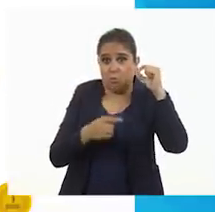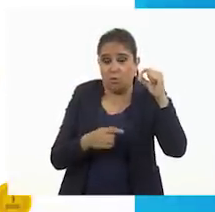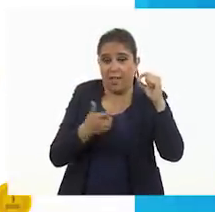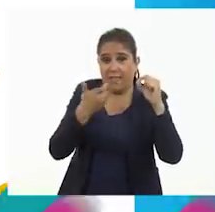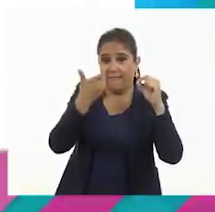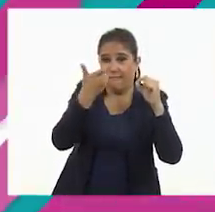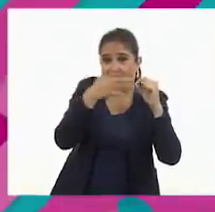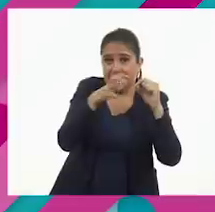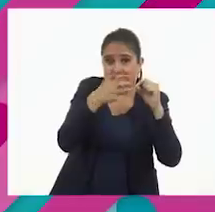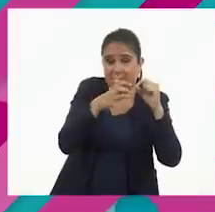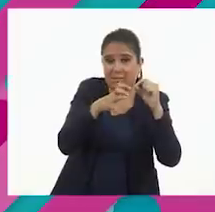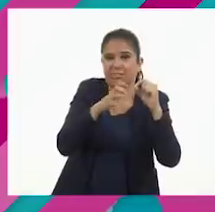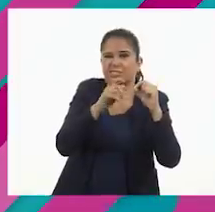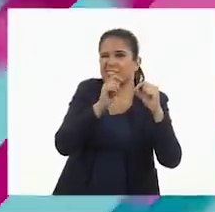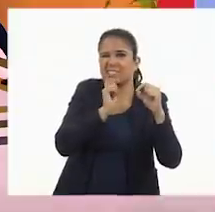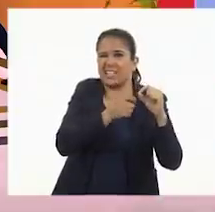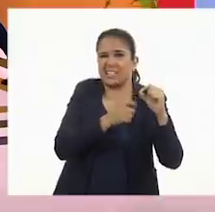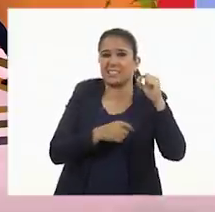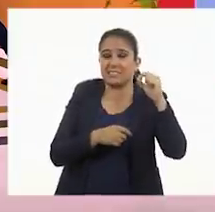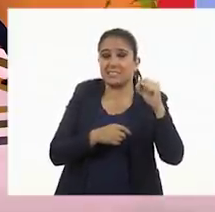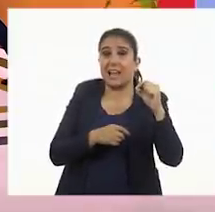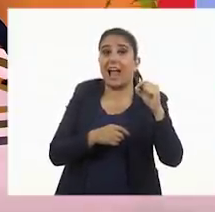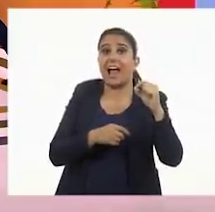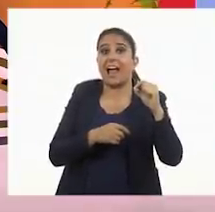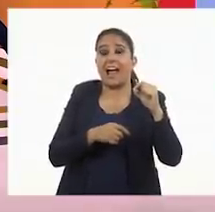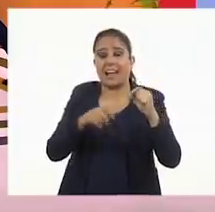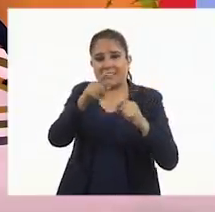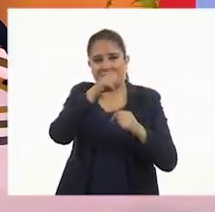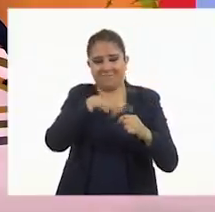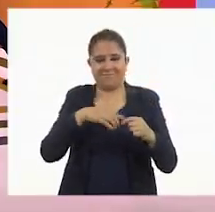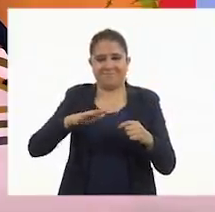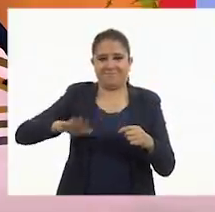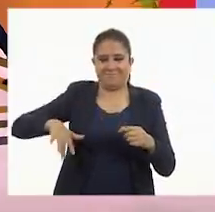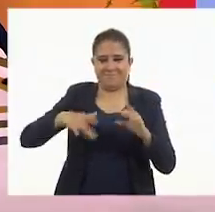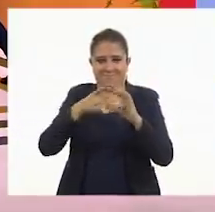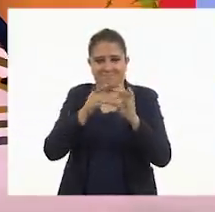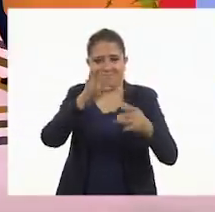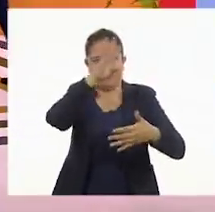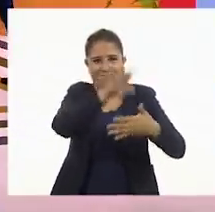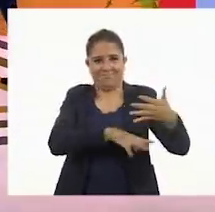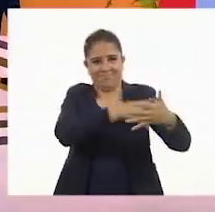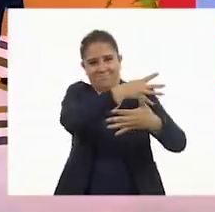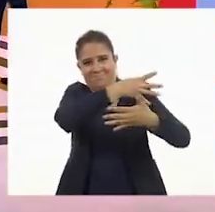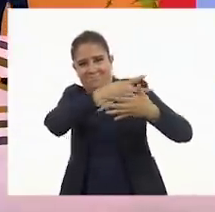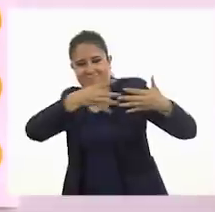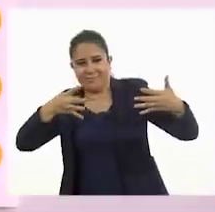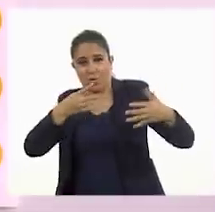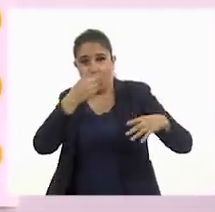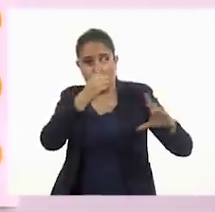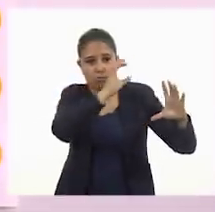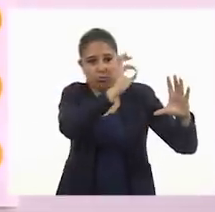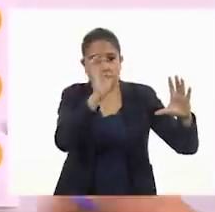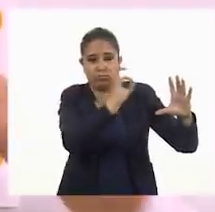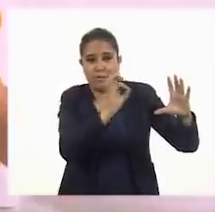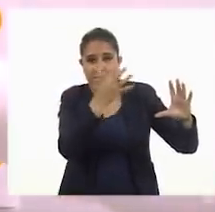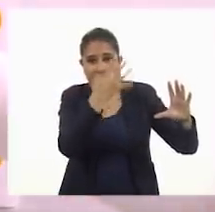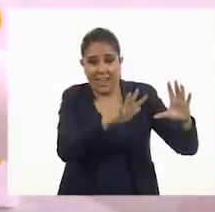diez pesos equivale a lo que nosotros estábamos manejando allá como un tablero.